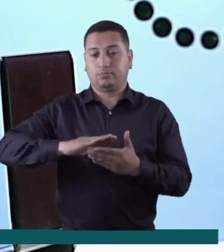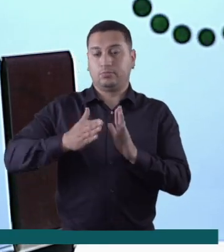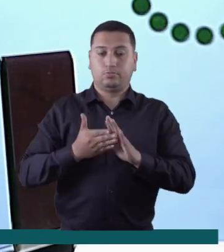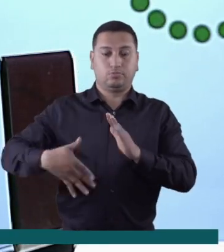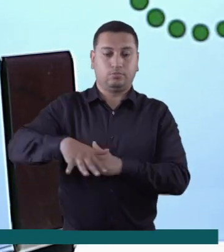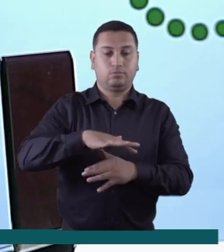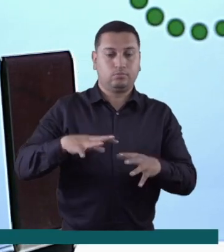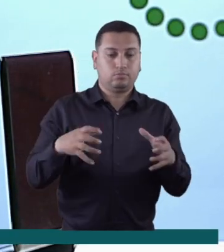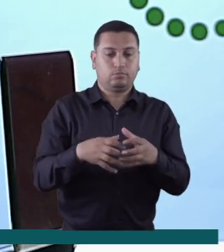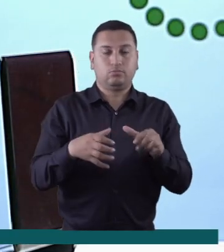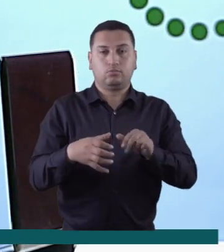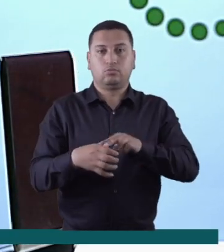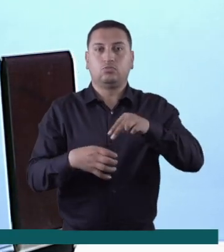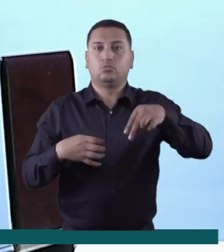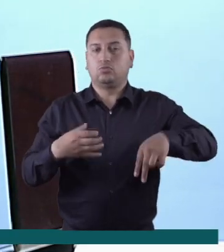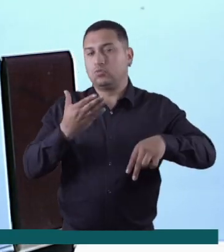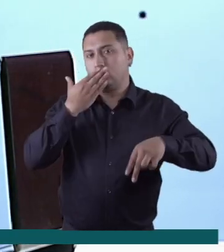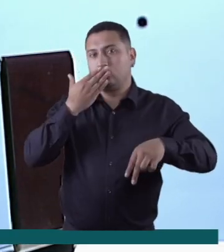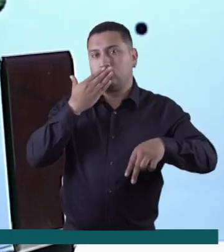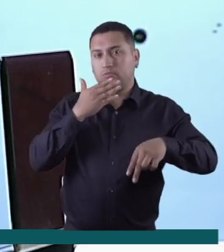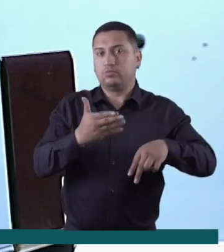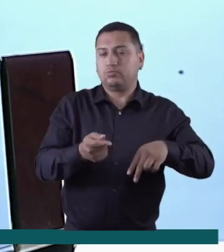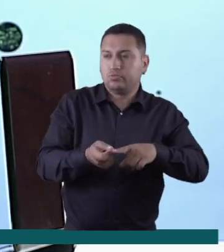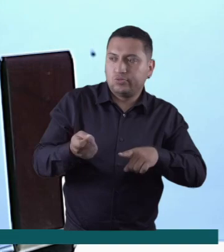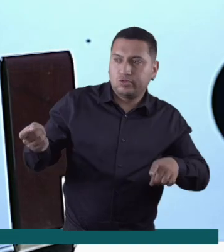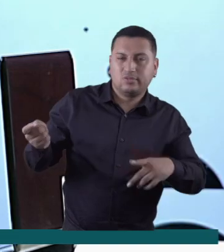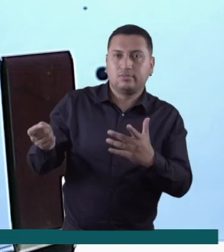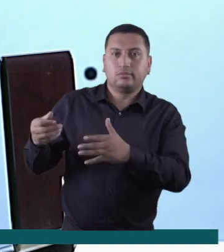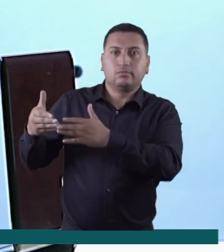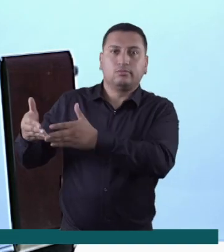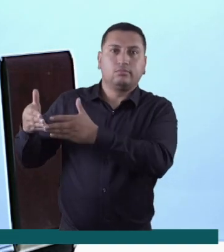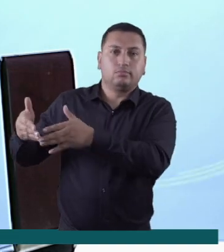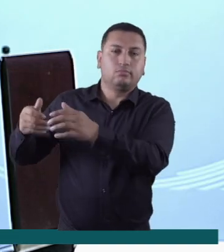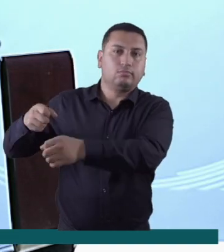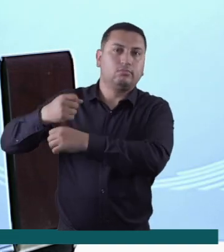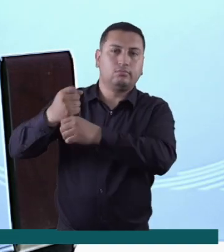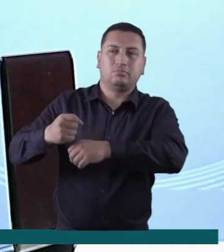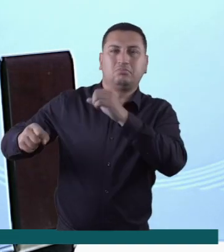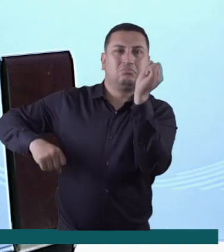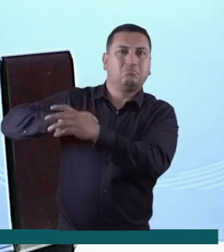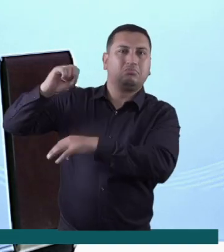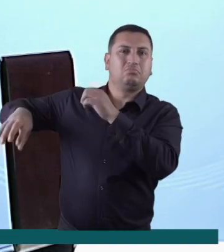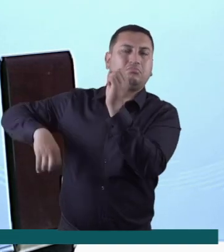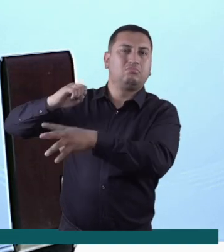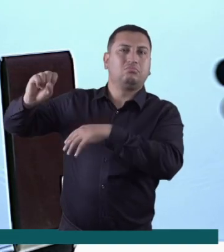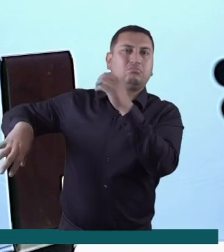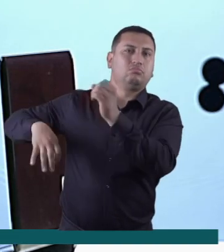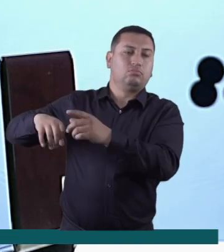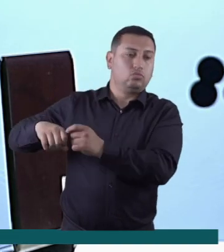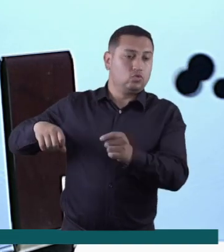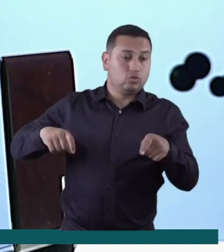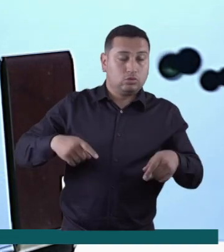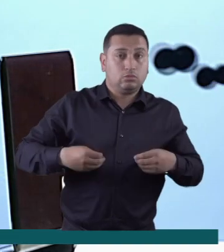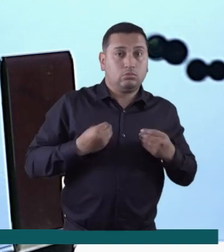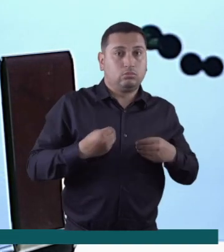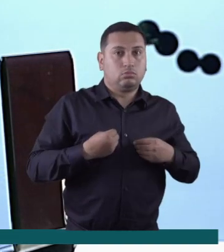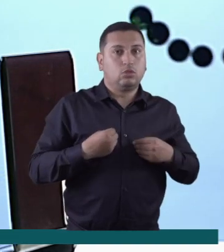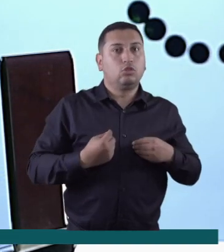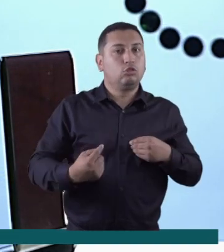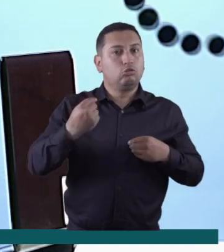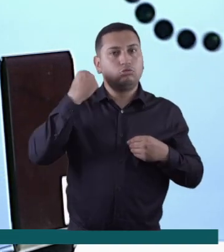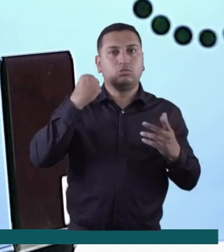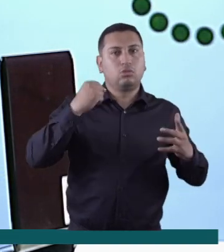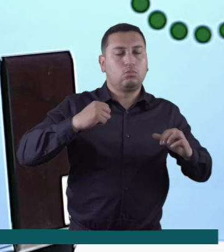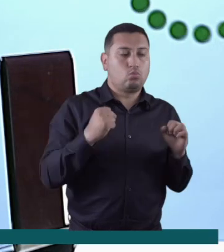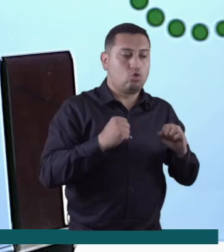La comunidad indígena Amorúa, que vive muy cerca al relleno sanitario de Puerto Carreño, recibió recientemente una donación de alimentos provenientes